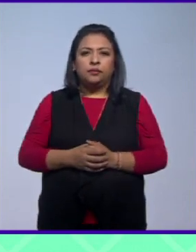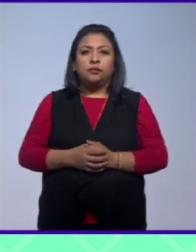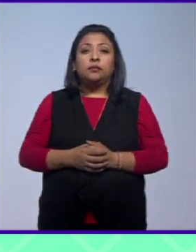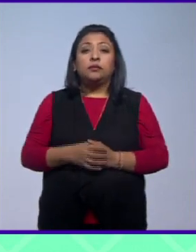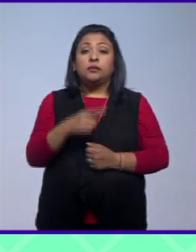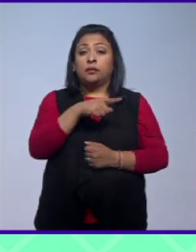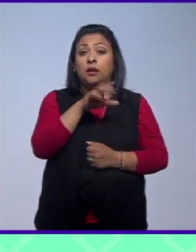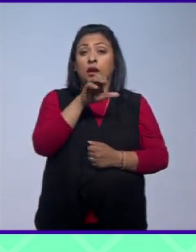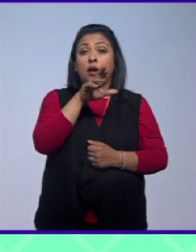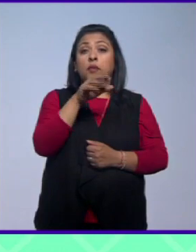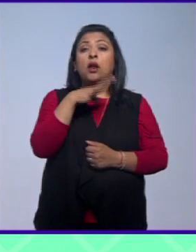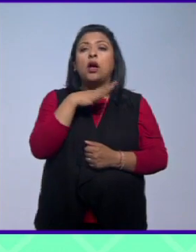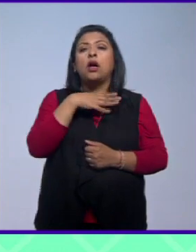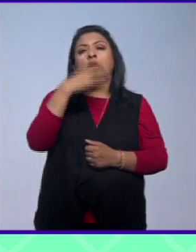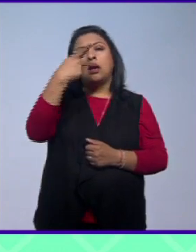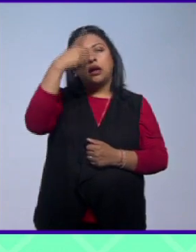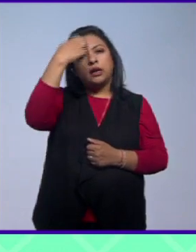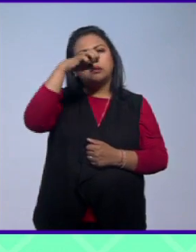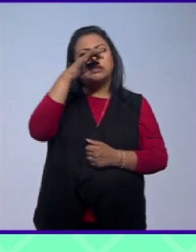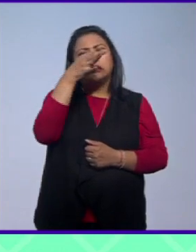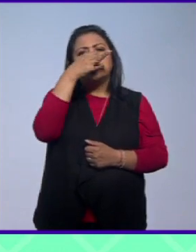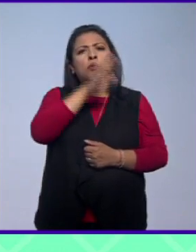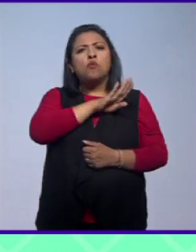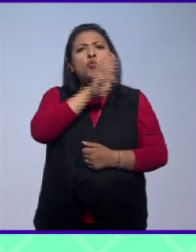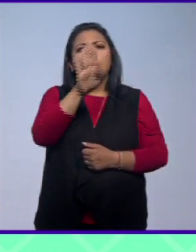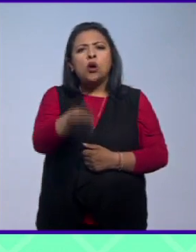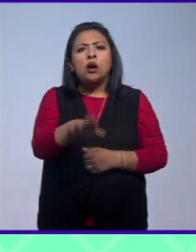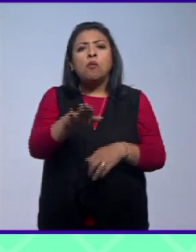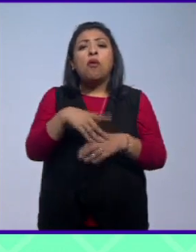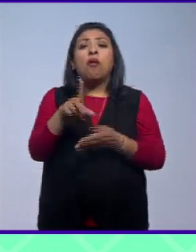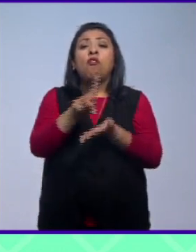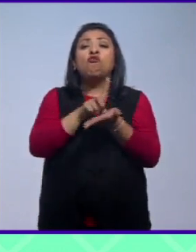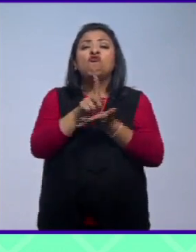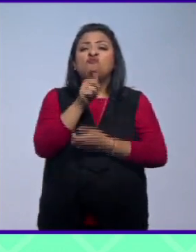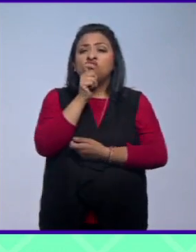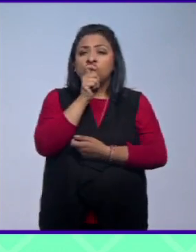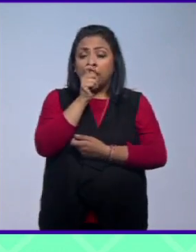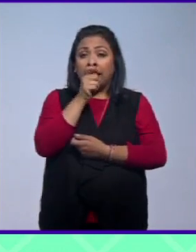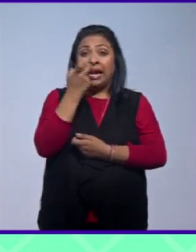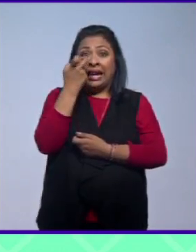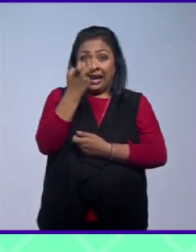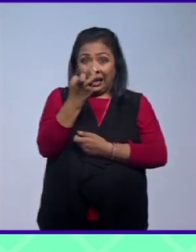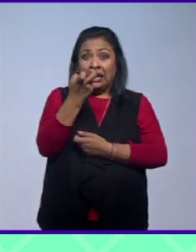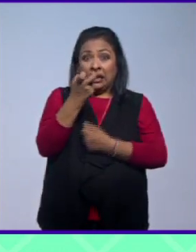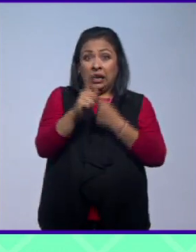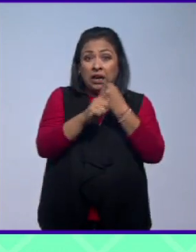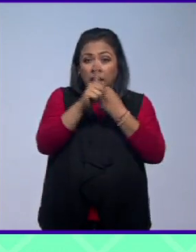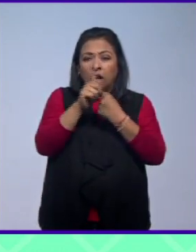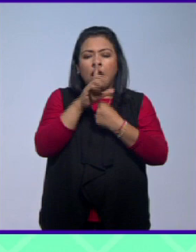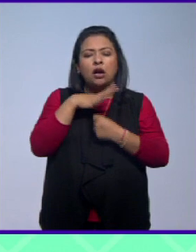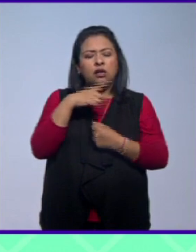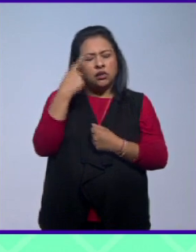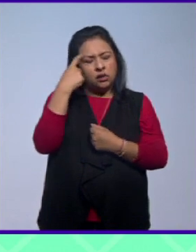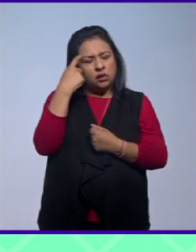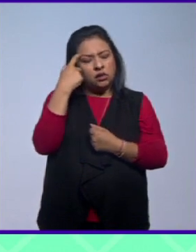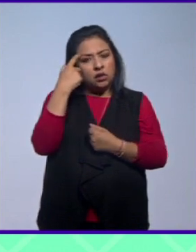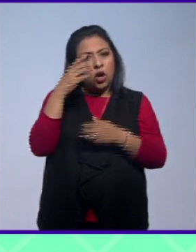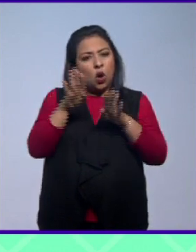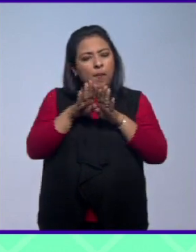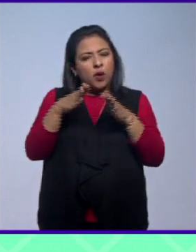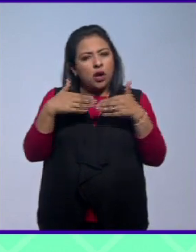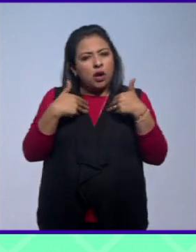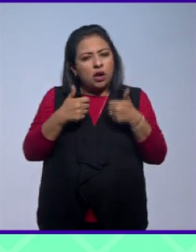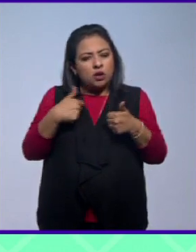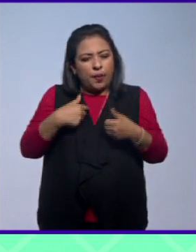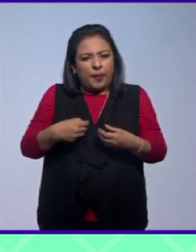Camilo sufre de una experiencia cercana a la muerte a causa de las drogas esta situación le lleva a una revaluación de su existencia